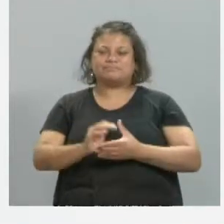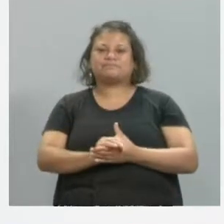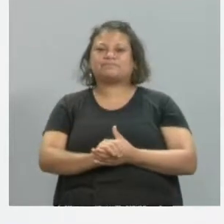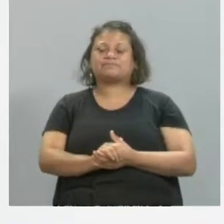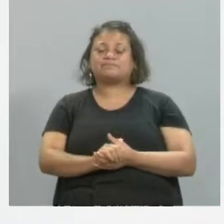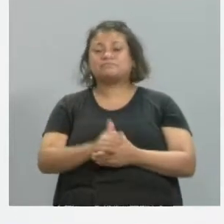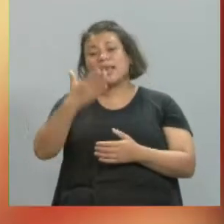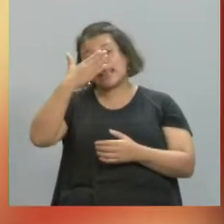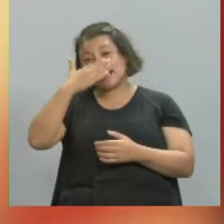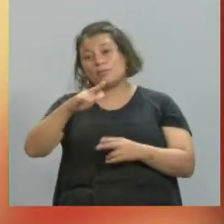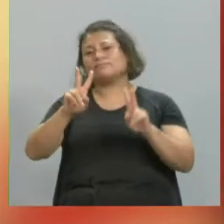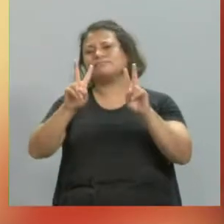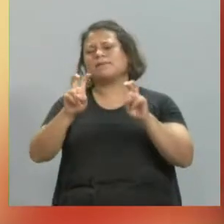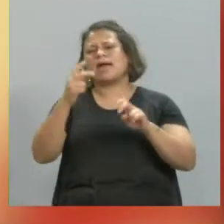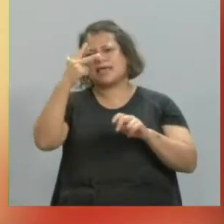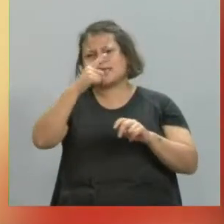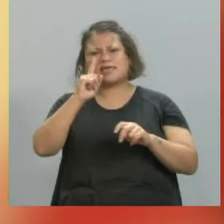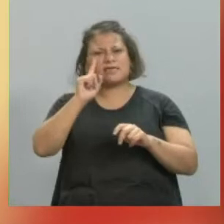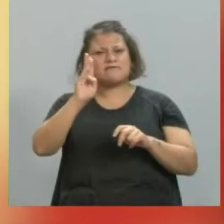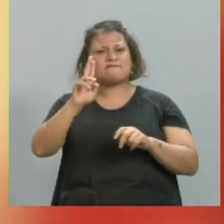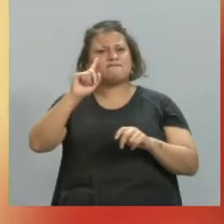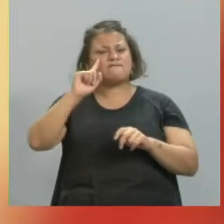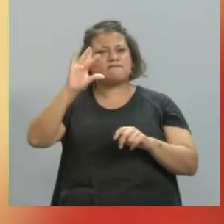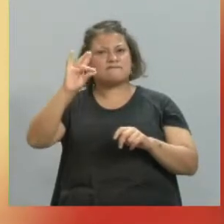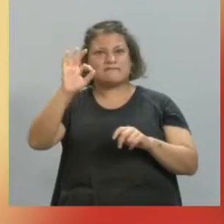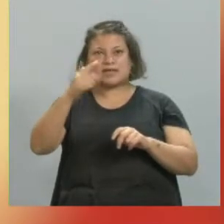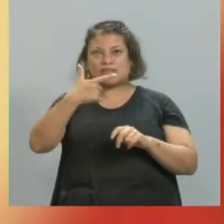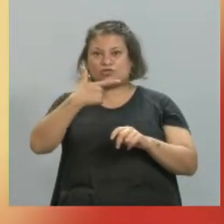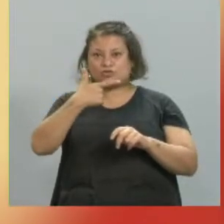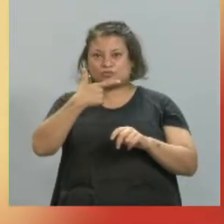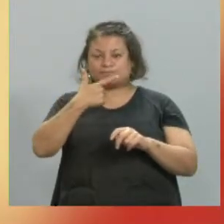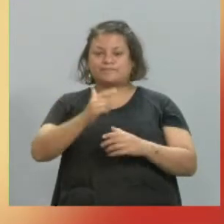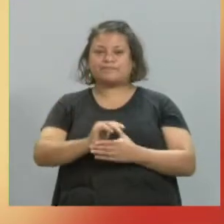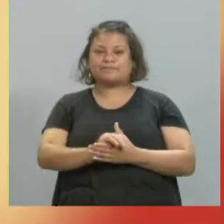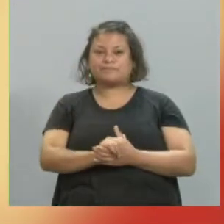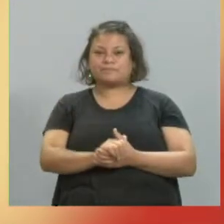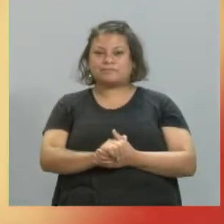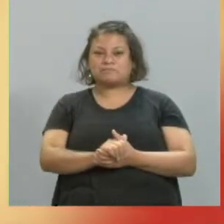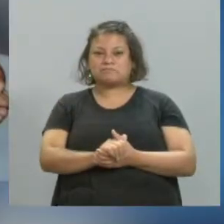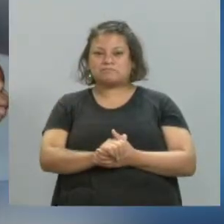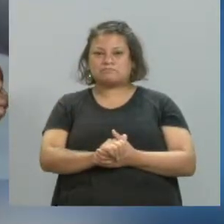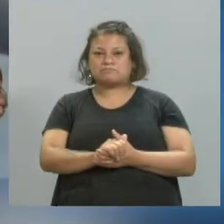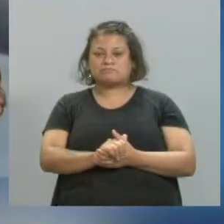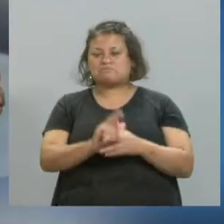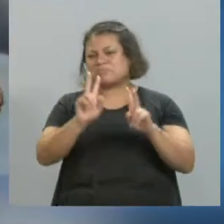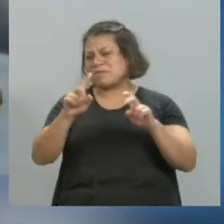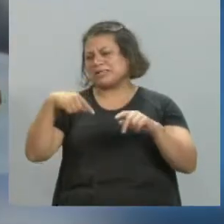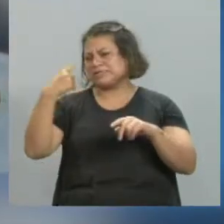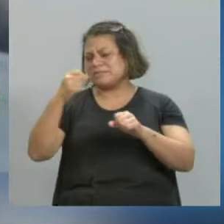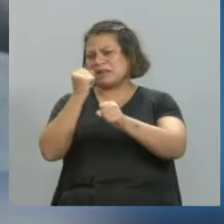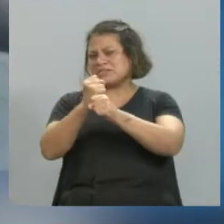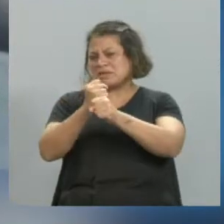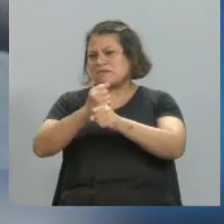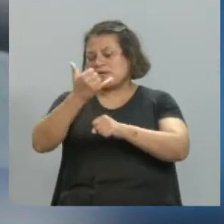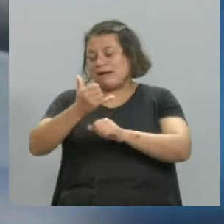Y después el tema de los híbridos, bueno, es como un leitmotiv de algún modo de mi trabajo. Aparece constantemente. A veces